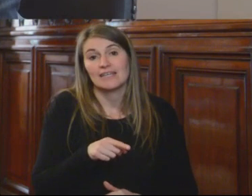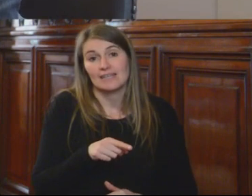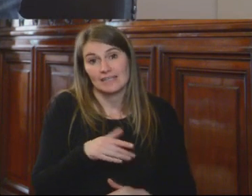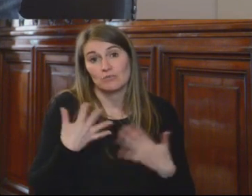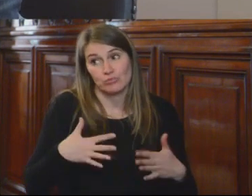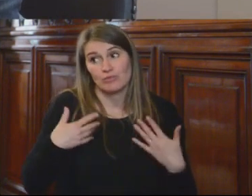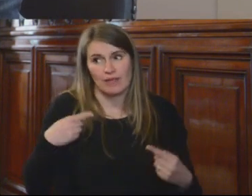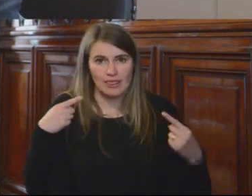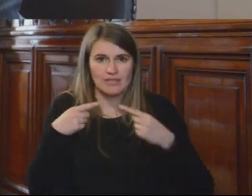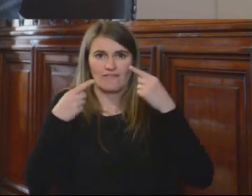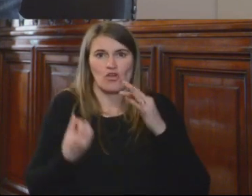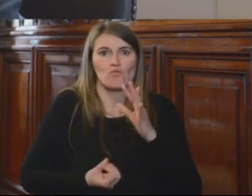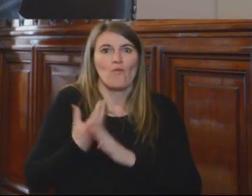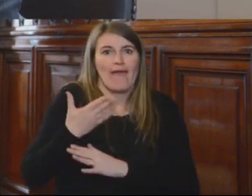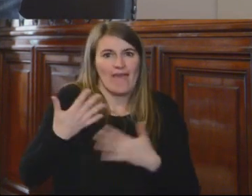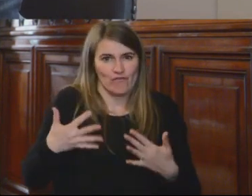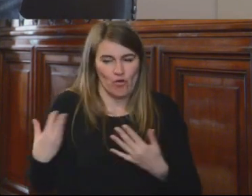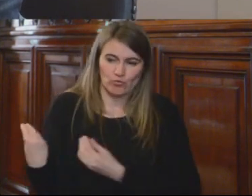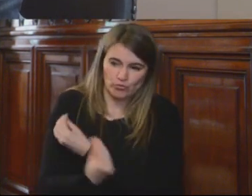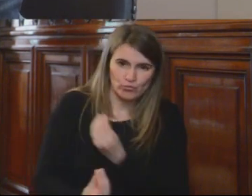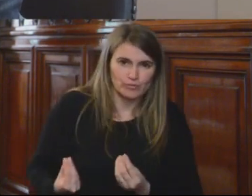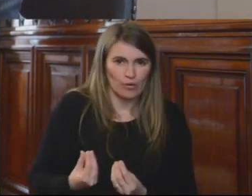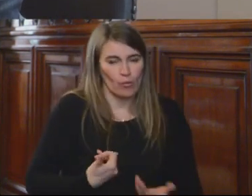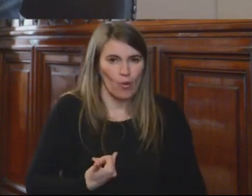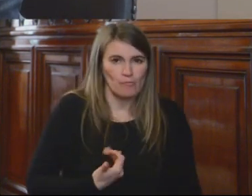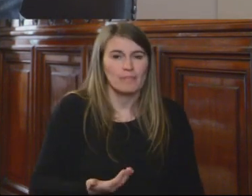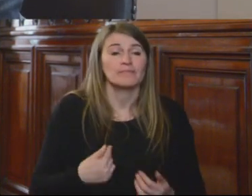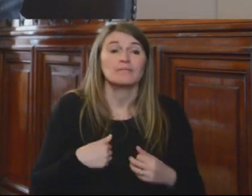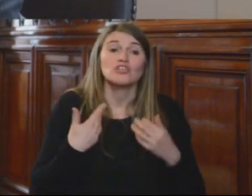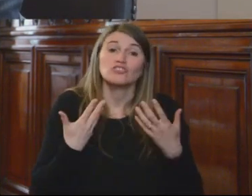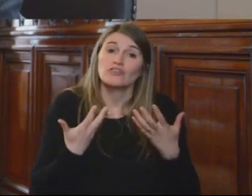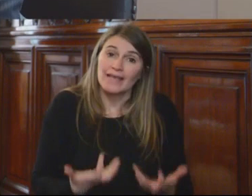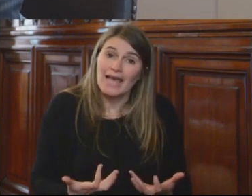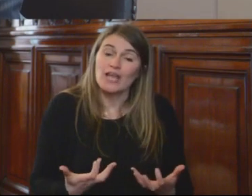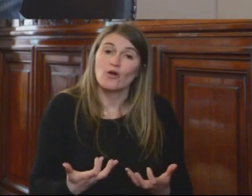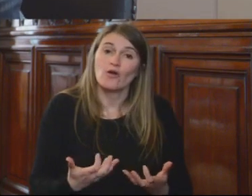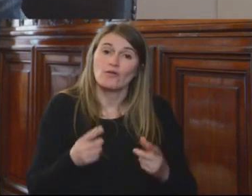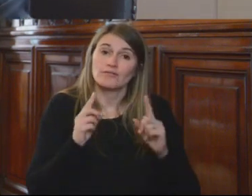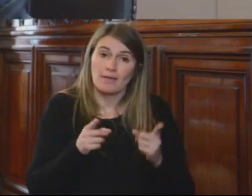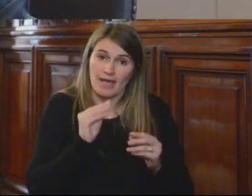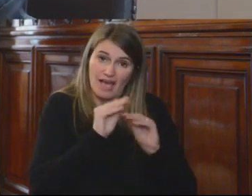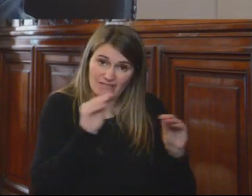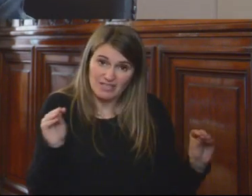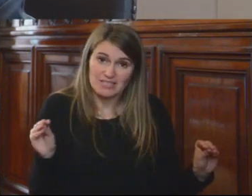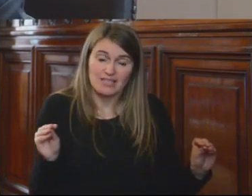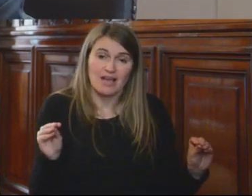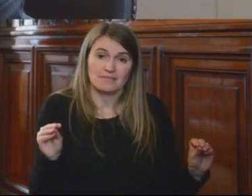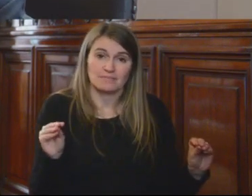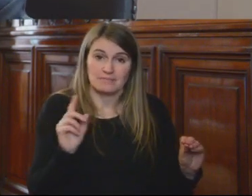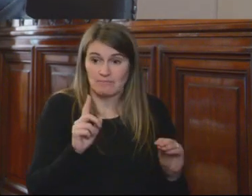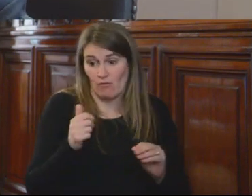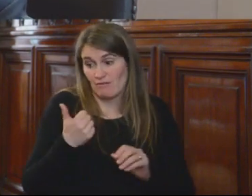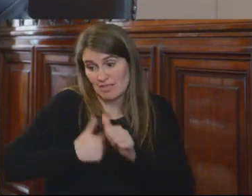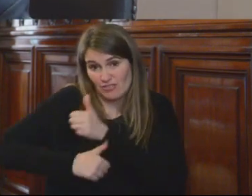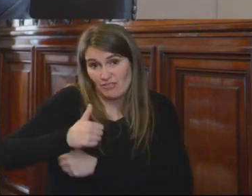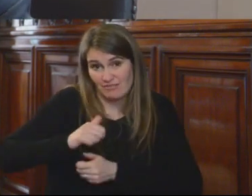desafío y sí quisiera también poner énfasis en que, respetando, o sea, la transitoriedad